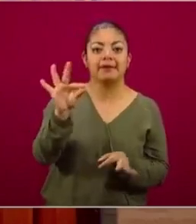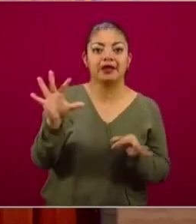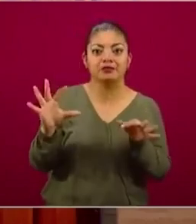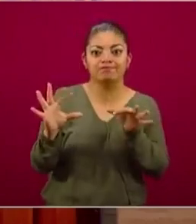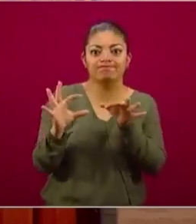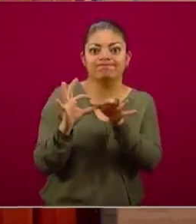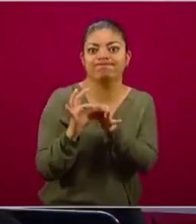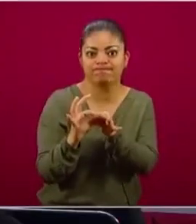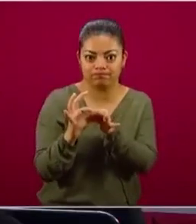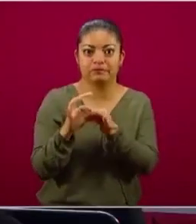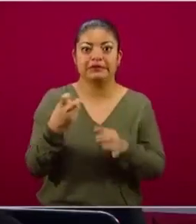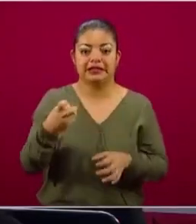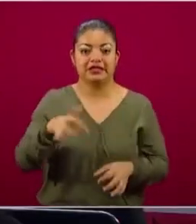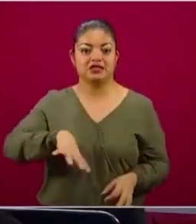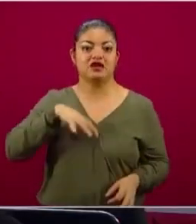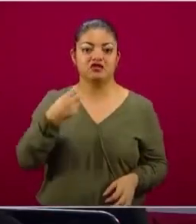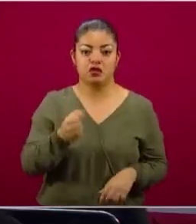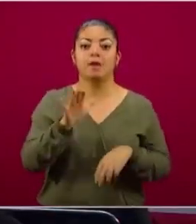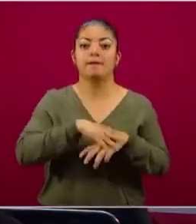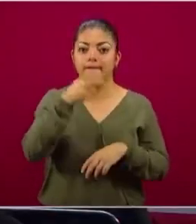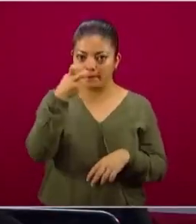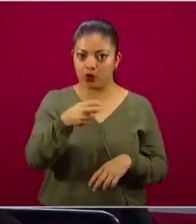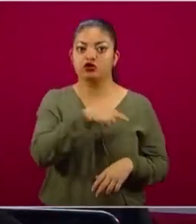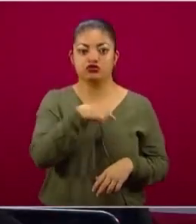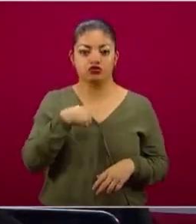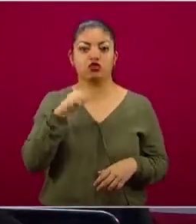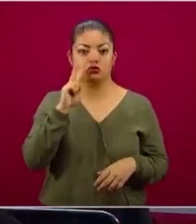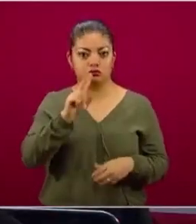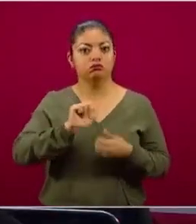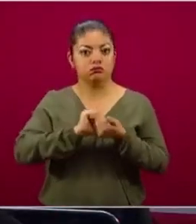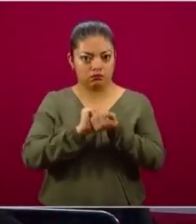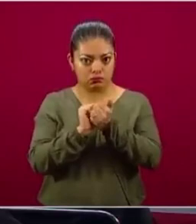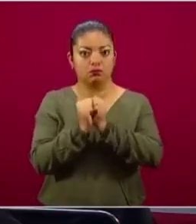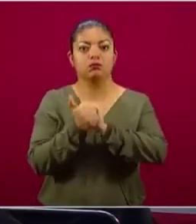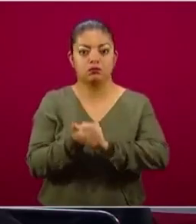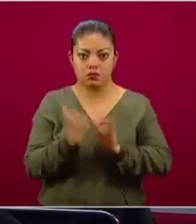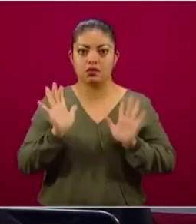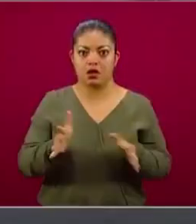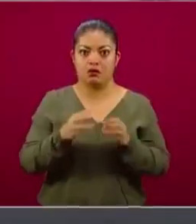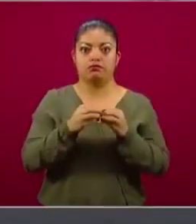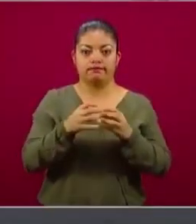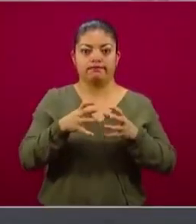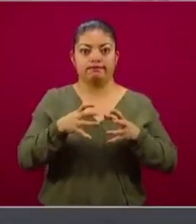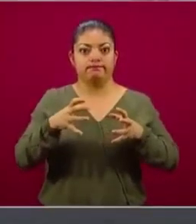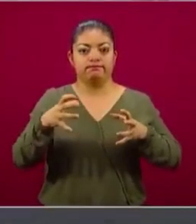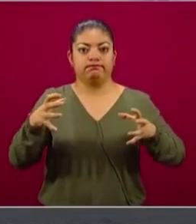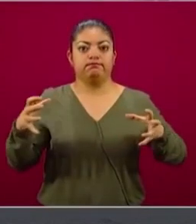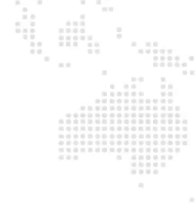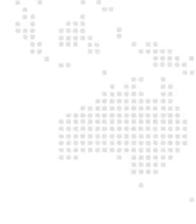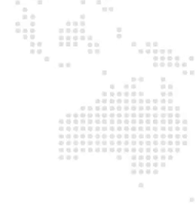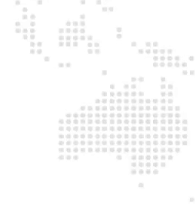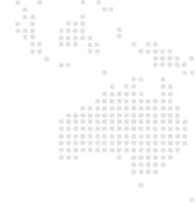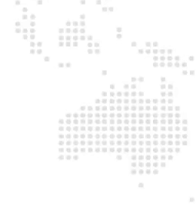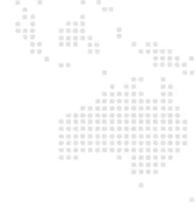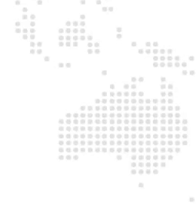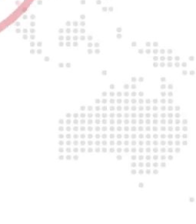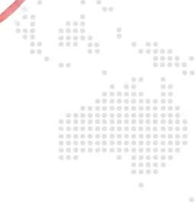y por eso nos entusiasma tanto ver que empieza ya a crecer a un ritmo más acelerado.